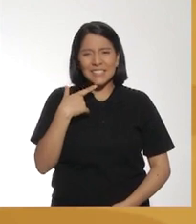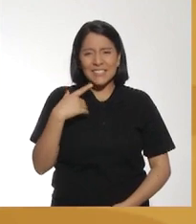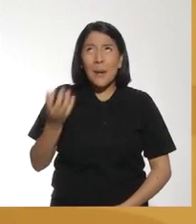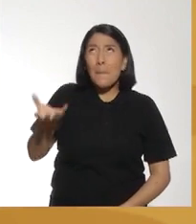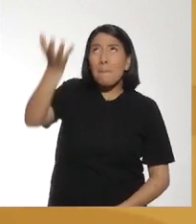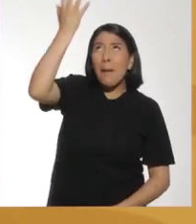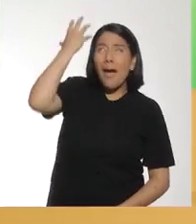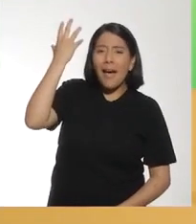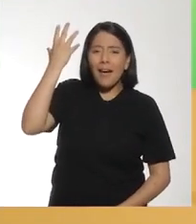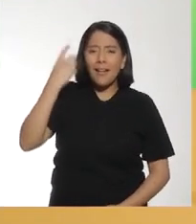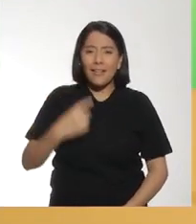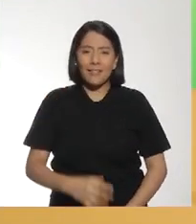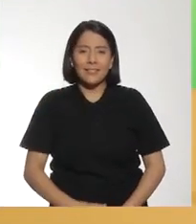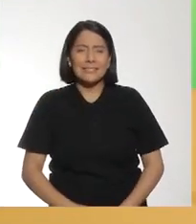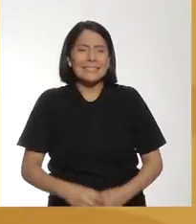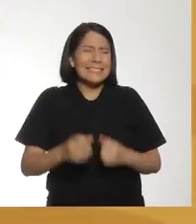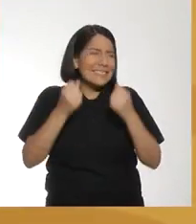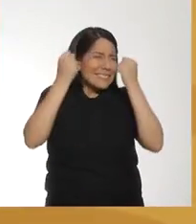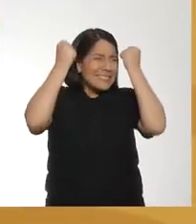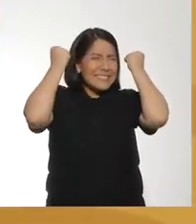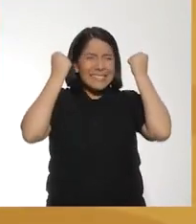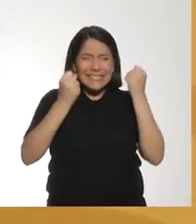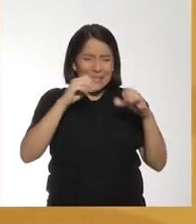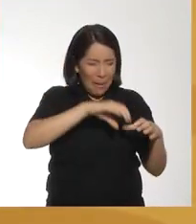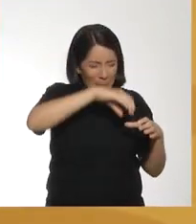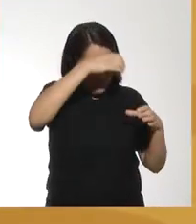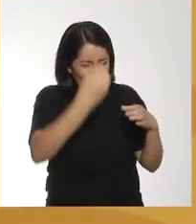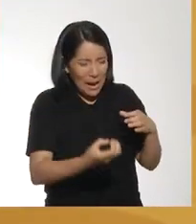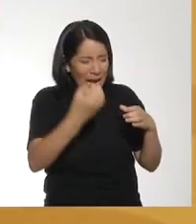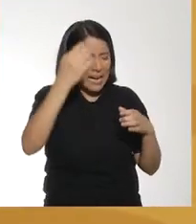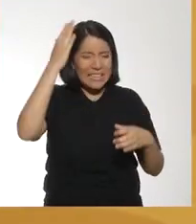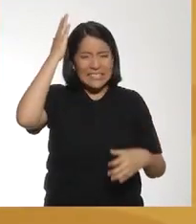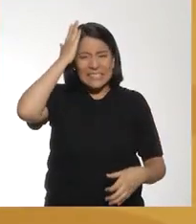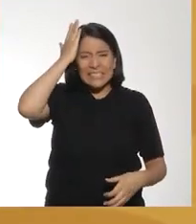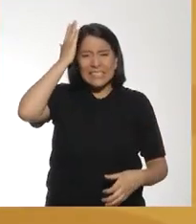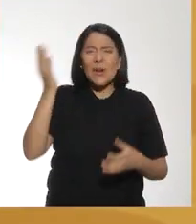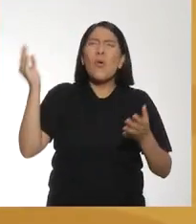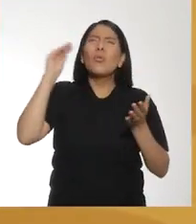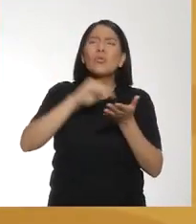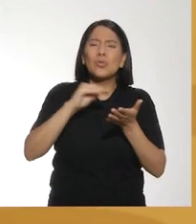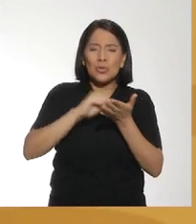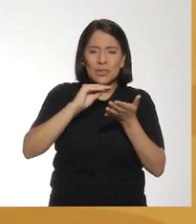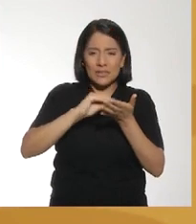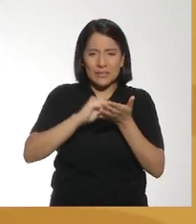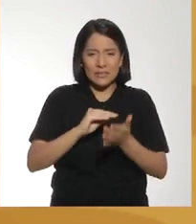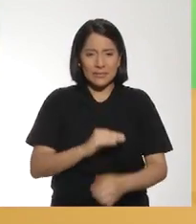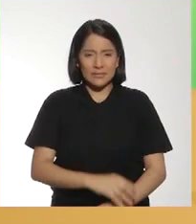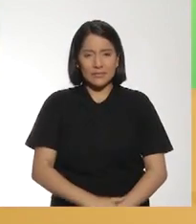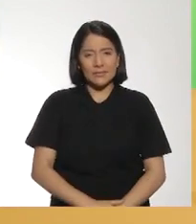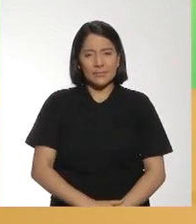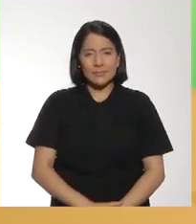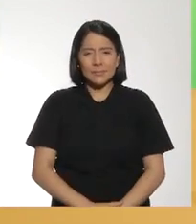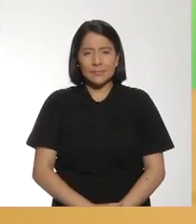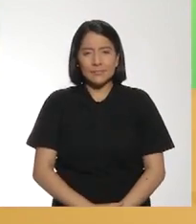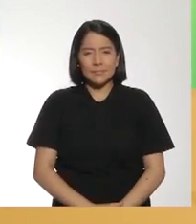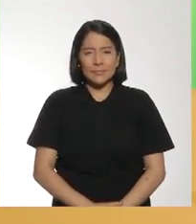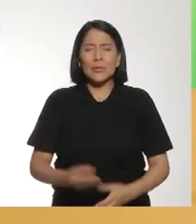Uf Ya Un poquito menos Más fuerte ¡Uy! ¡Me salió! No, otra vez